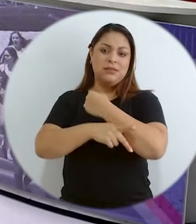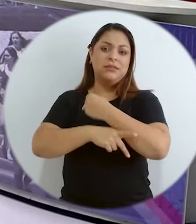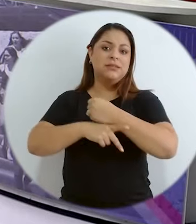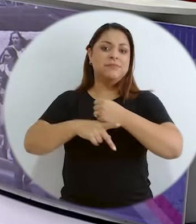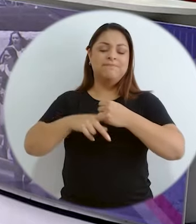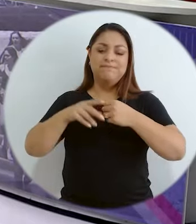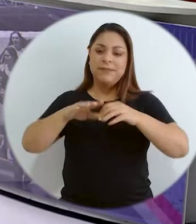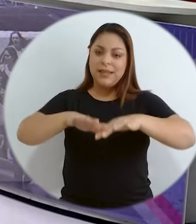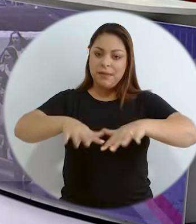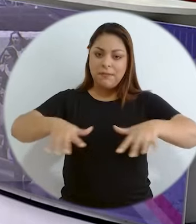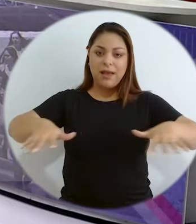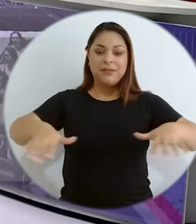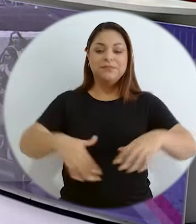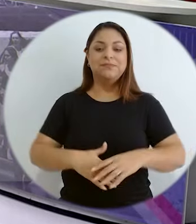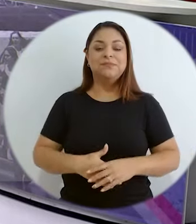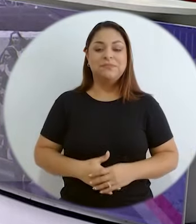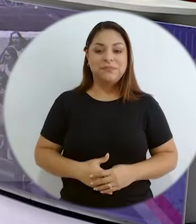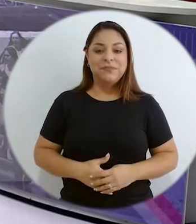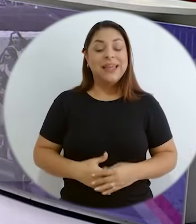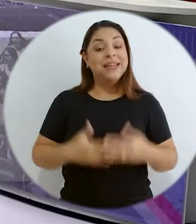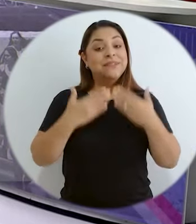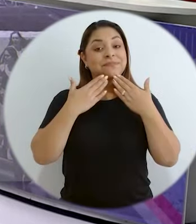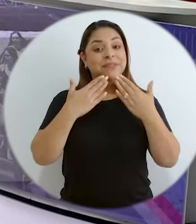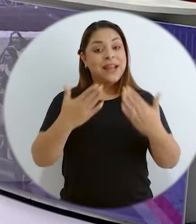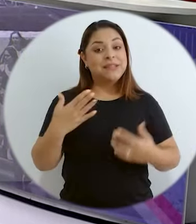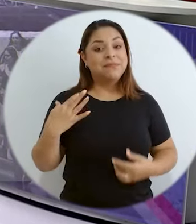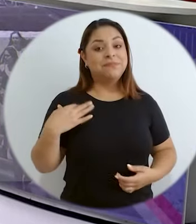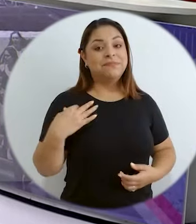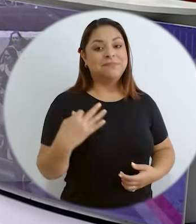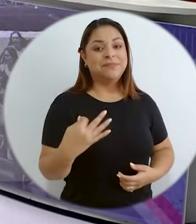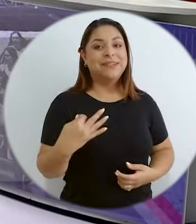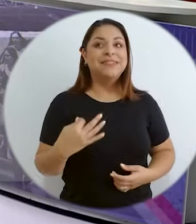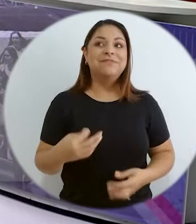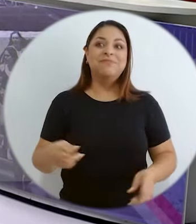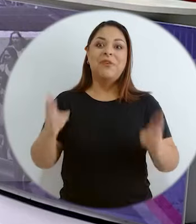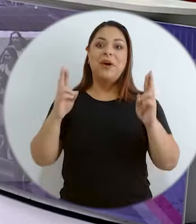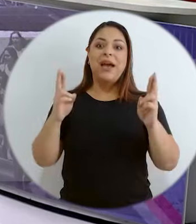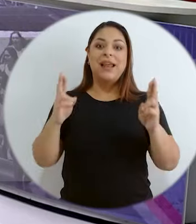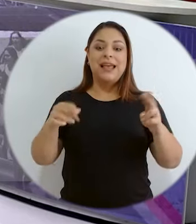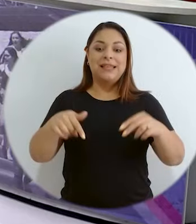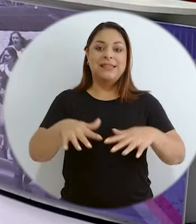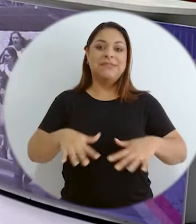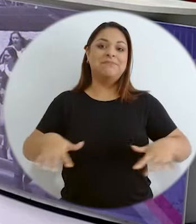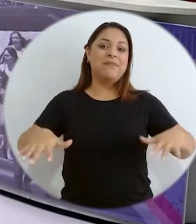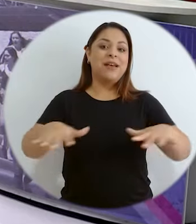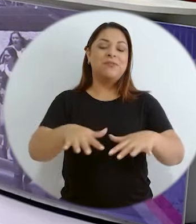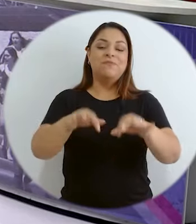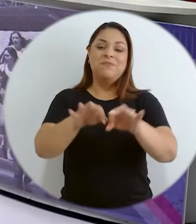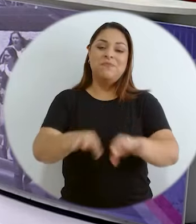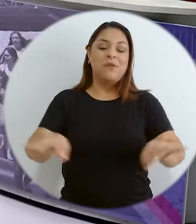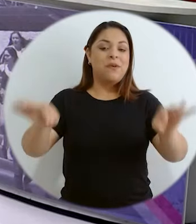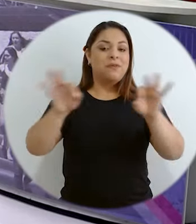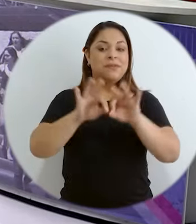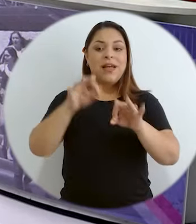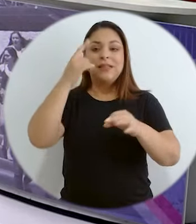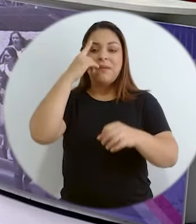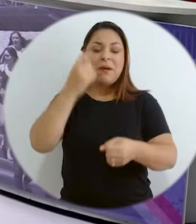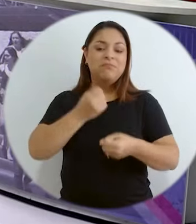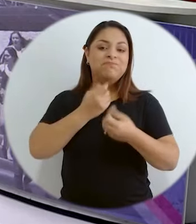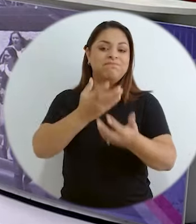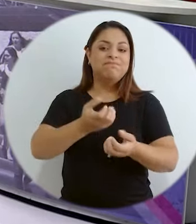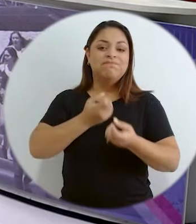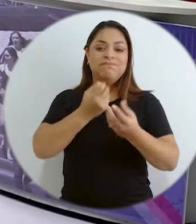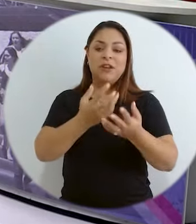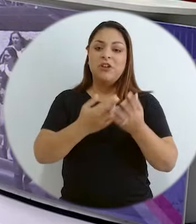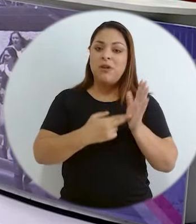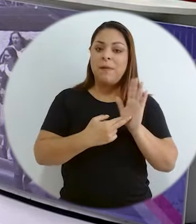Bueno, muchas gracias por la invitación. Como bióloga marina, pues obviamente estos espacios son los deseados, ¿verdad?, para poder representar todo